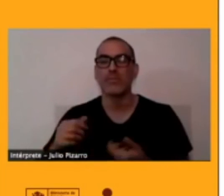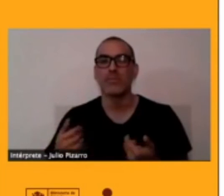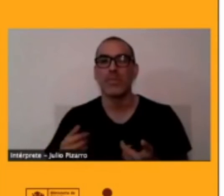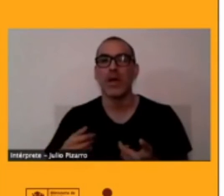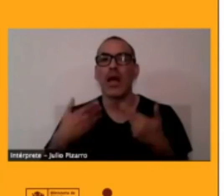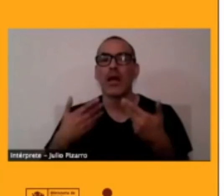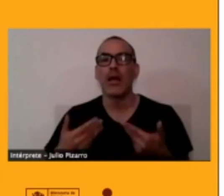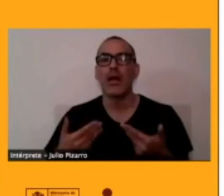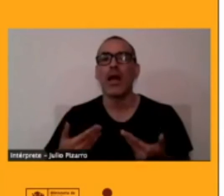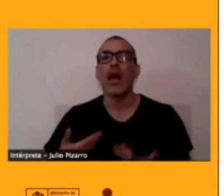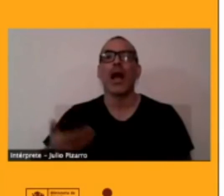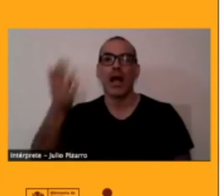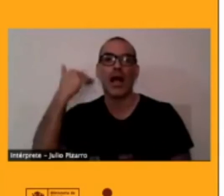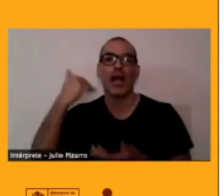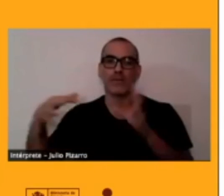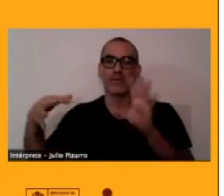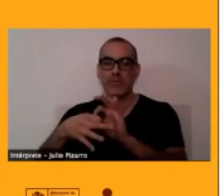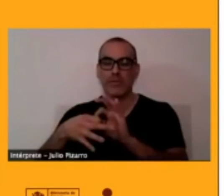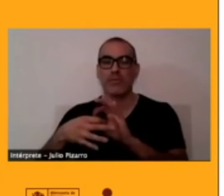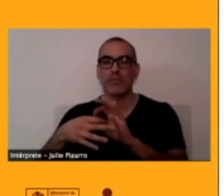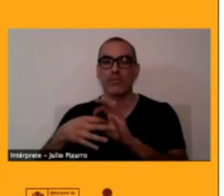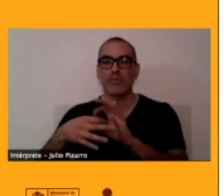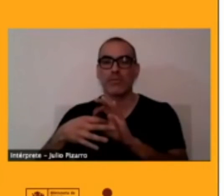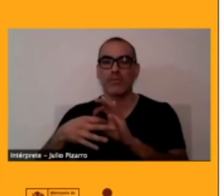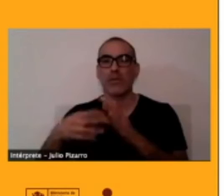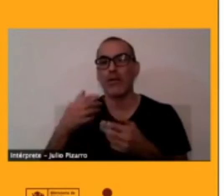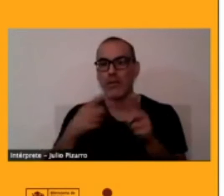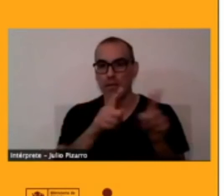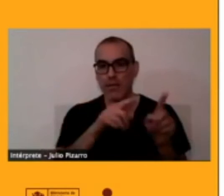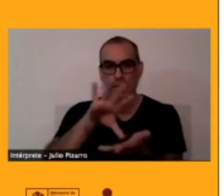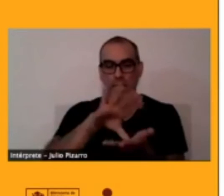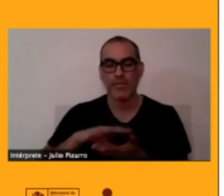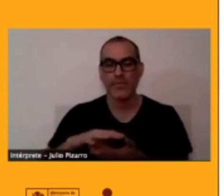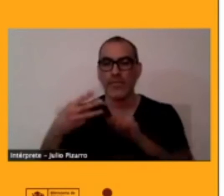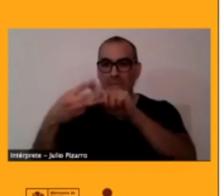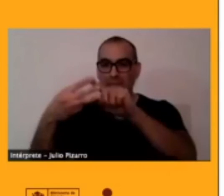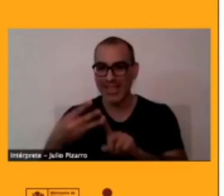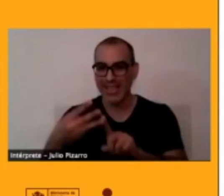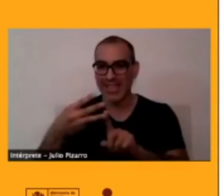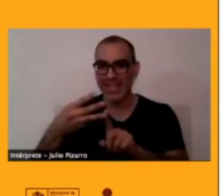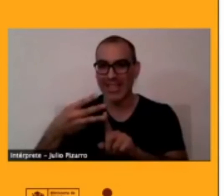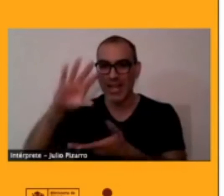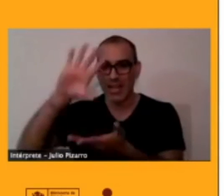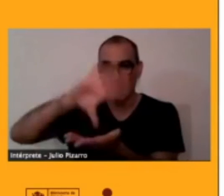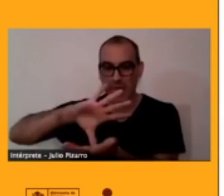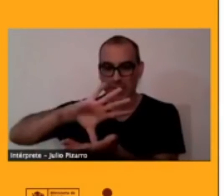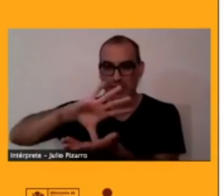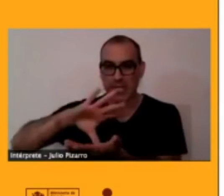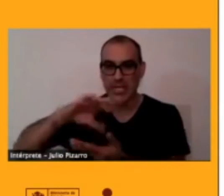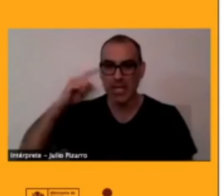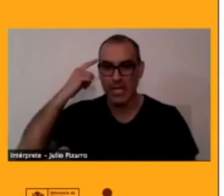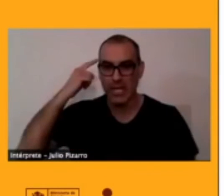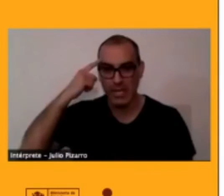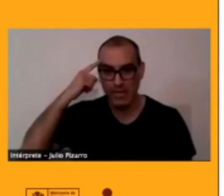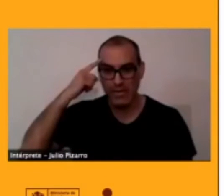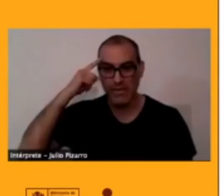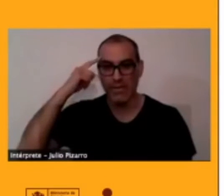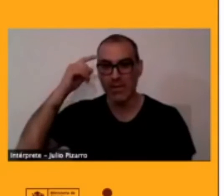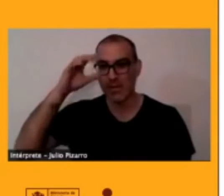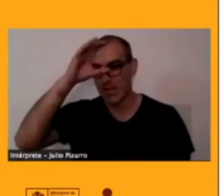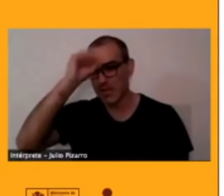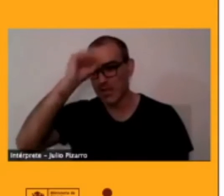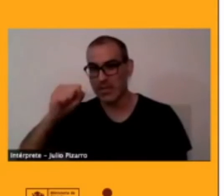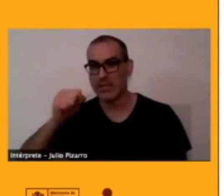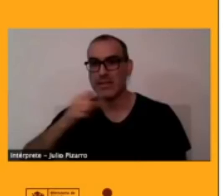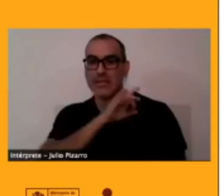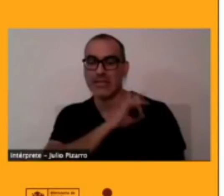que hablan el punza, ¿verdad? en Bolivia, Chile y Argentina. Y cada año estos